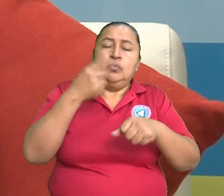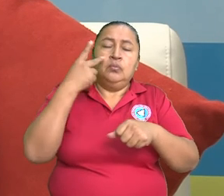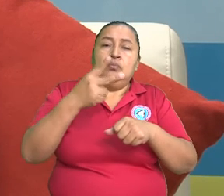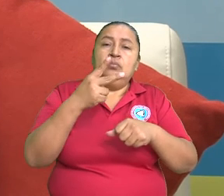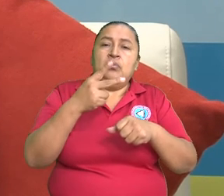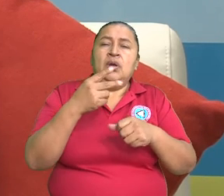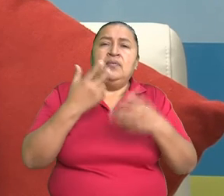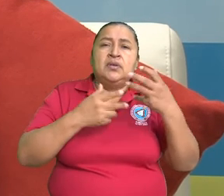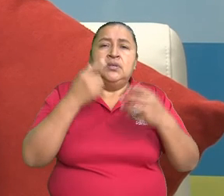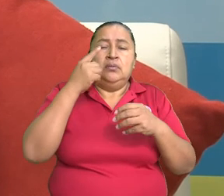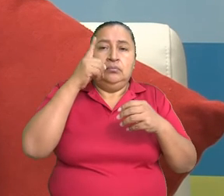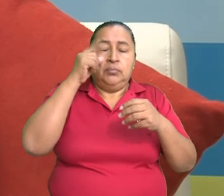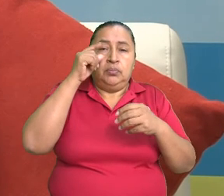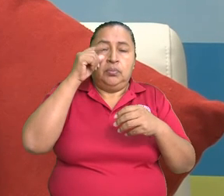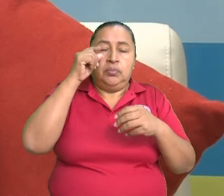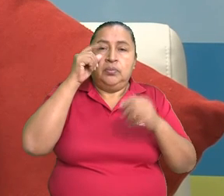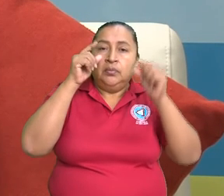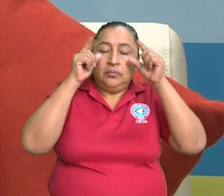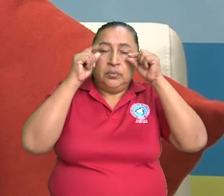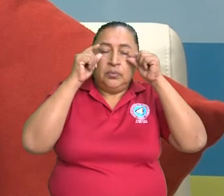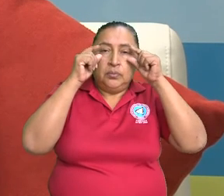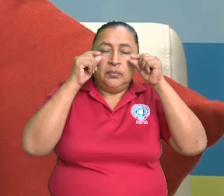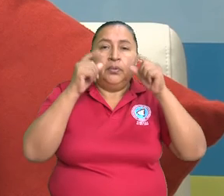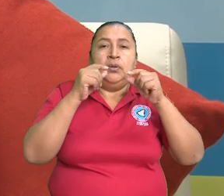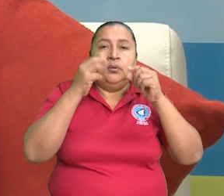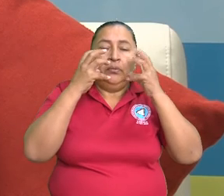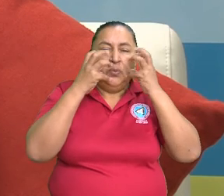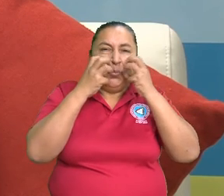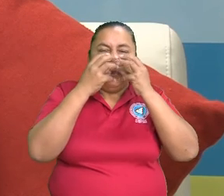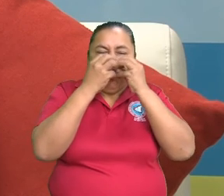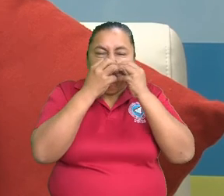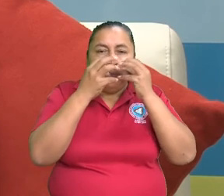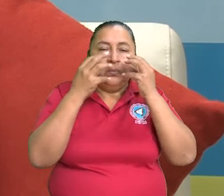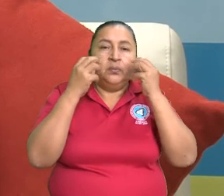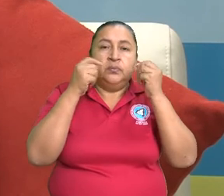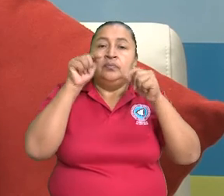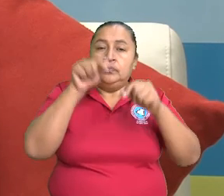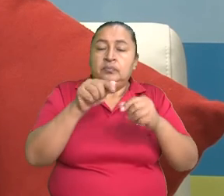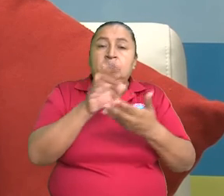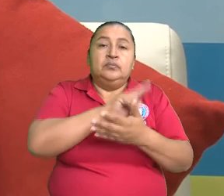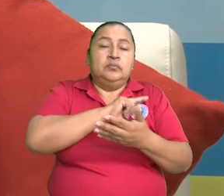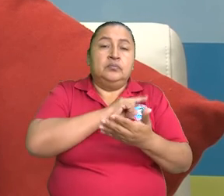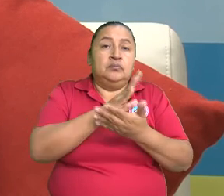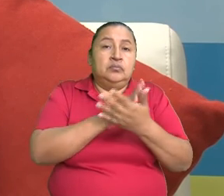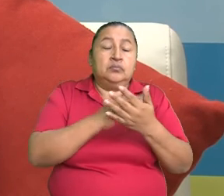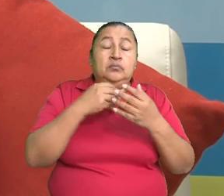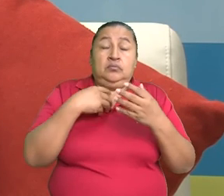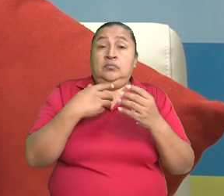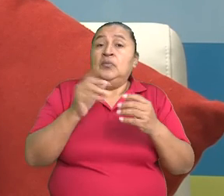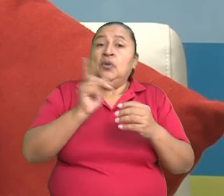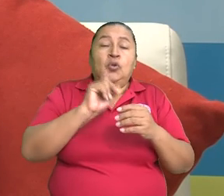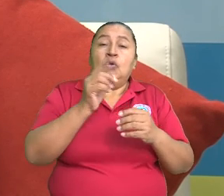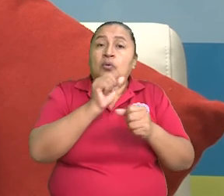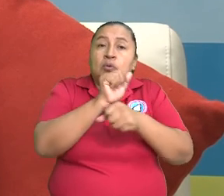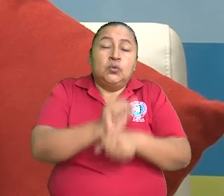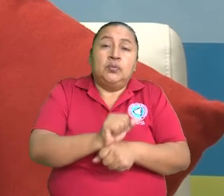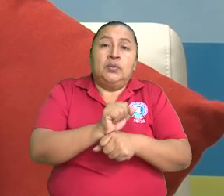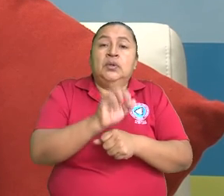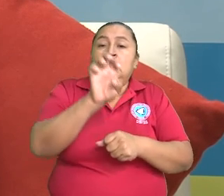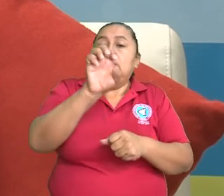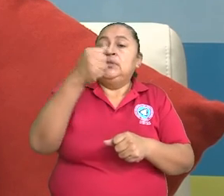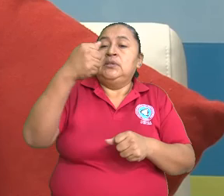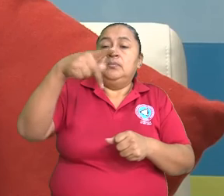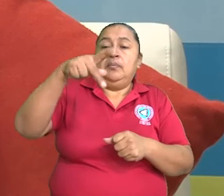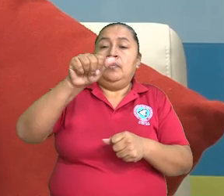y empiezan a parpadear. Oh, Empiezan a contraer la mitad de la cara. Entonces, esas son contracciones involuntarias. Son espasmos. Y que se llaman